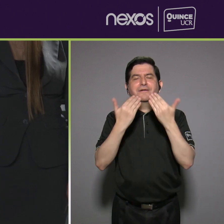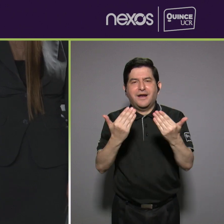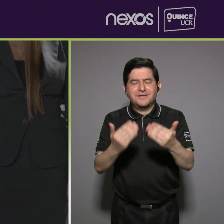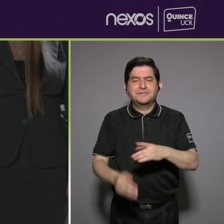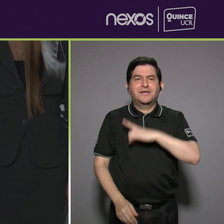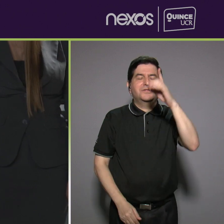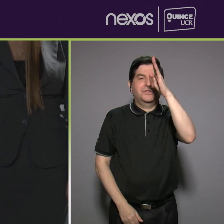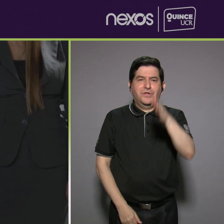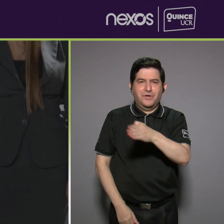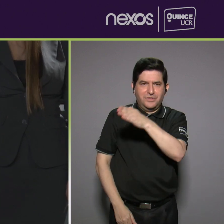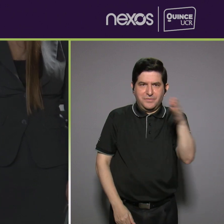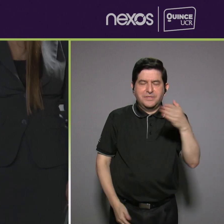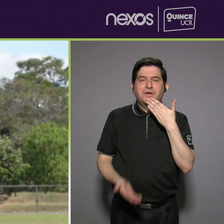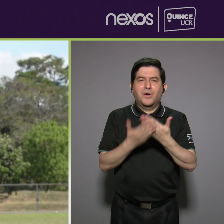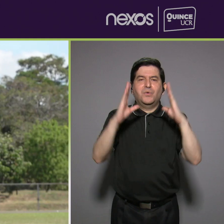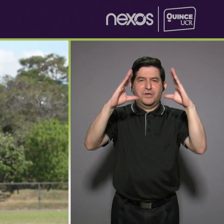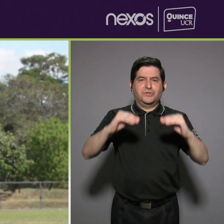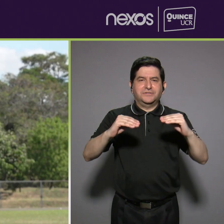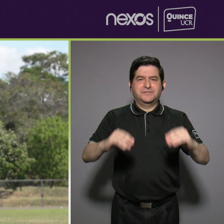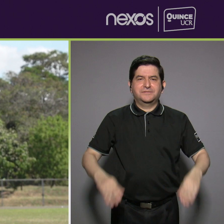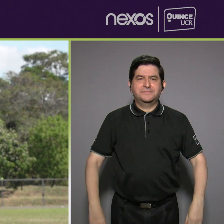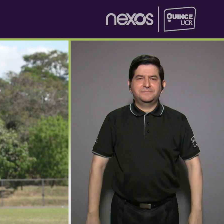que Dios los bendiga muy buenas noches